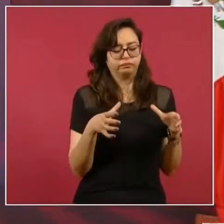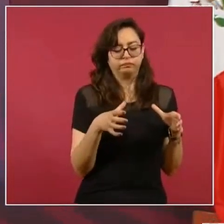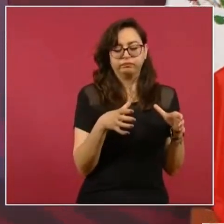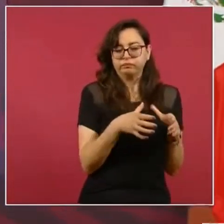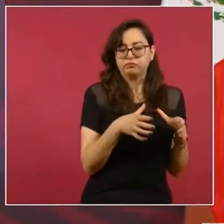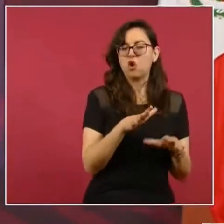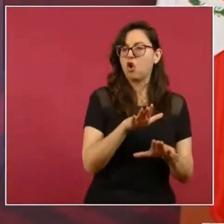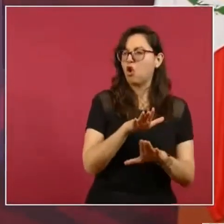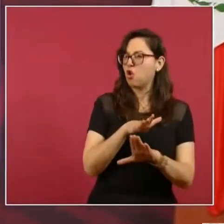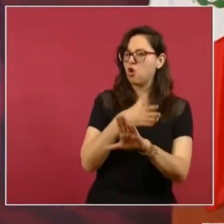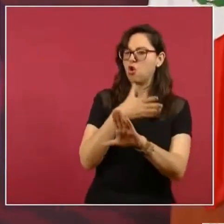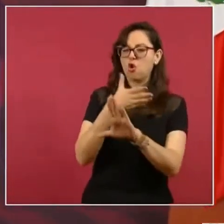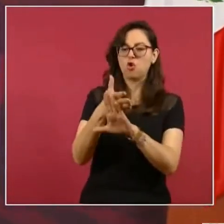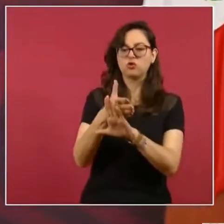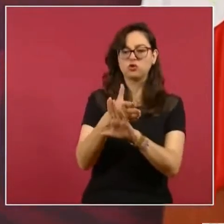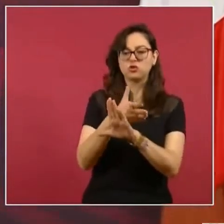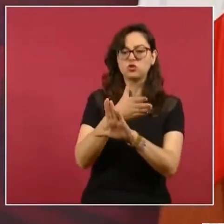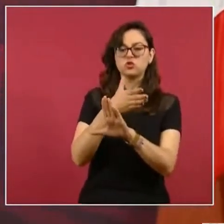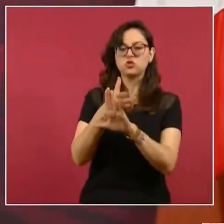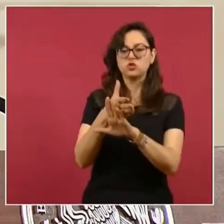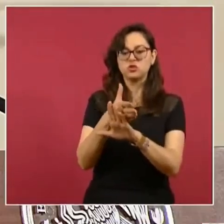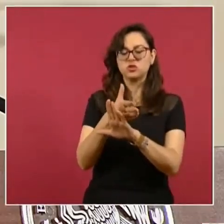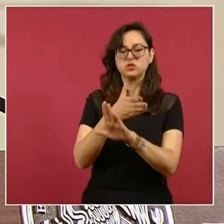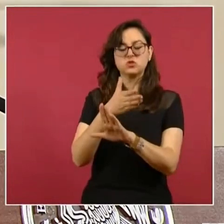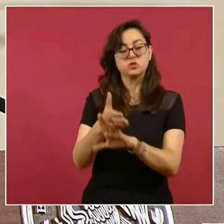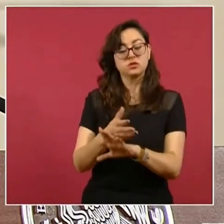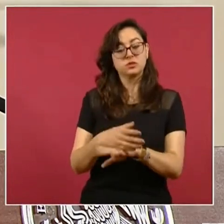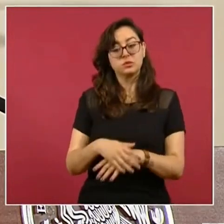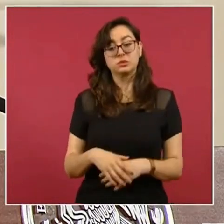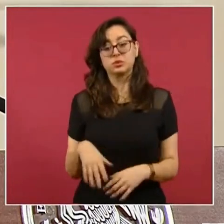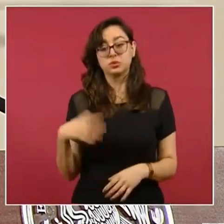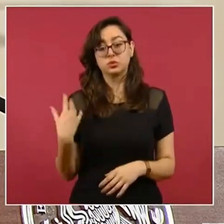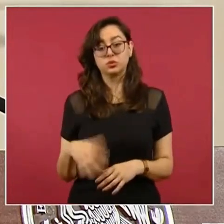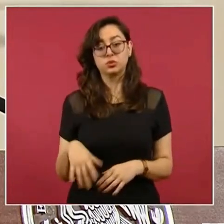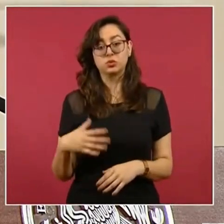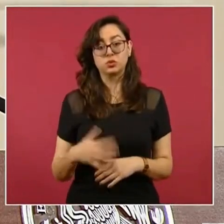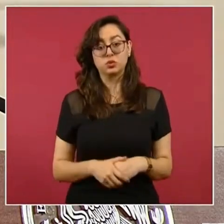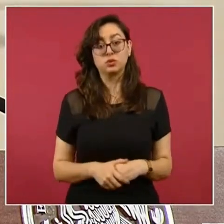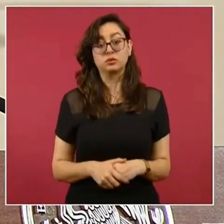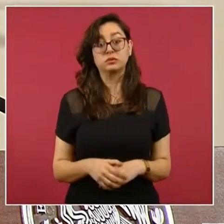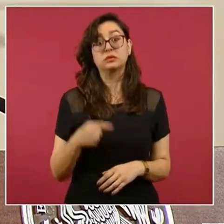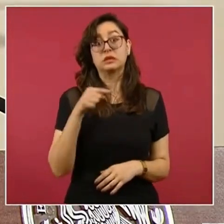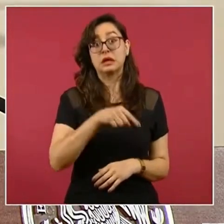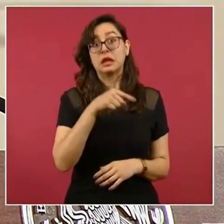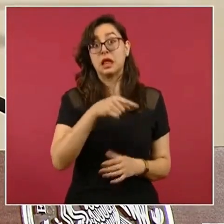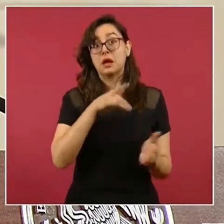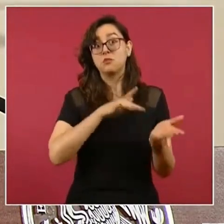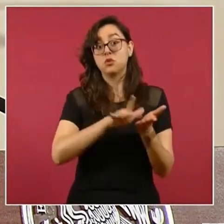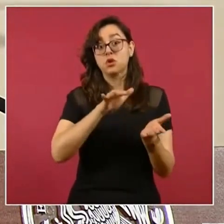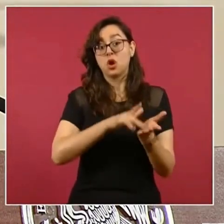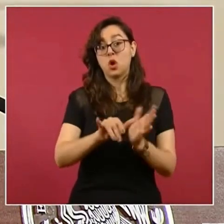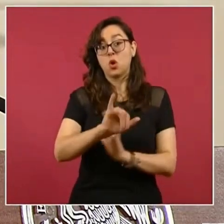Apoyaron la candidatura de Juan André Hualmazán,